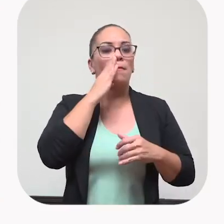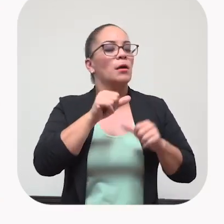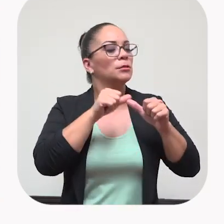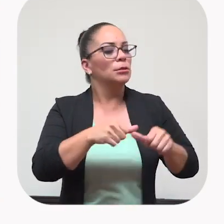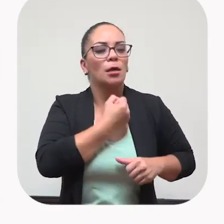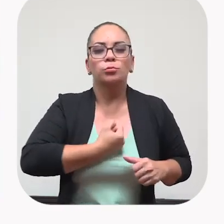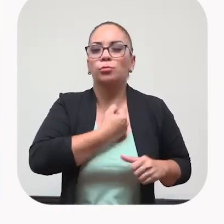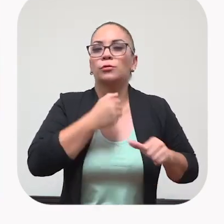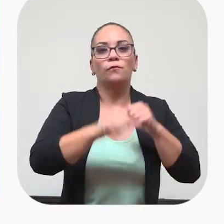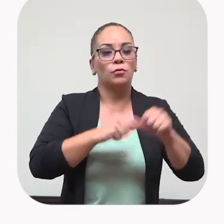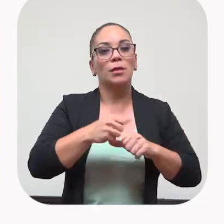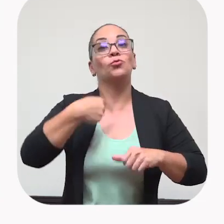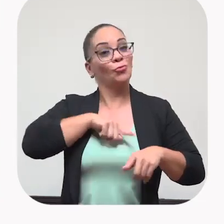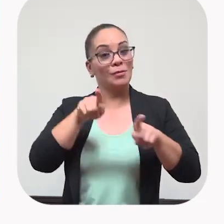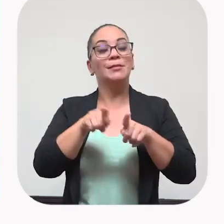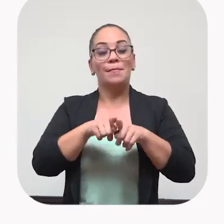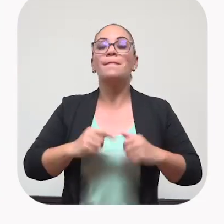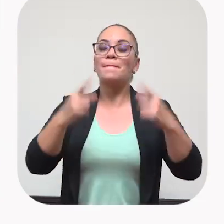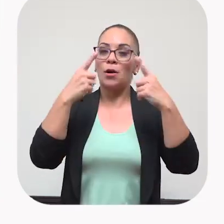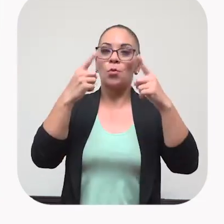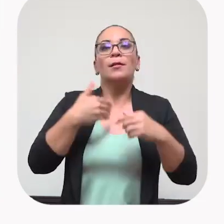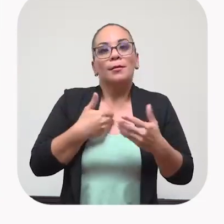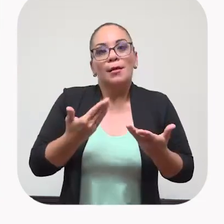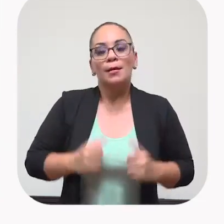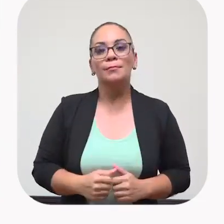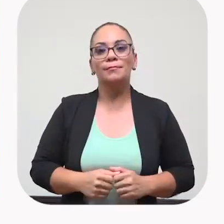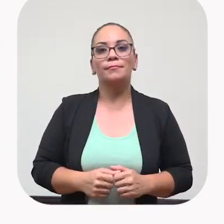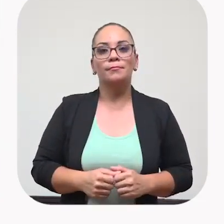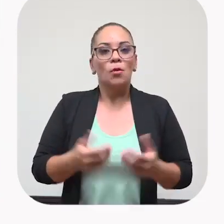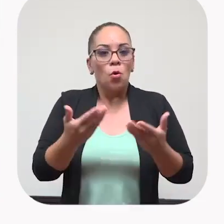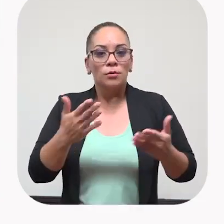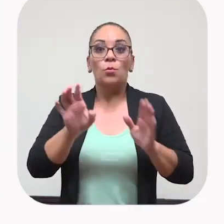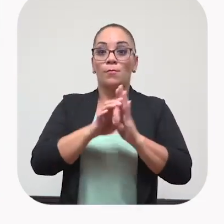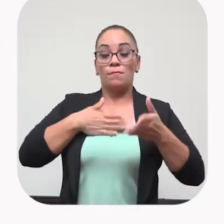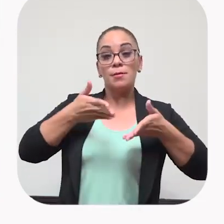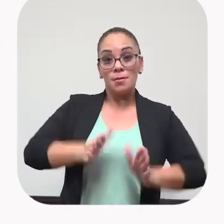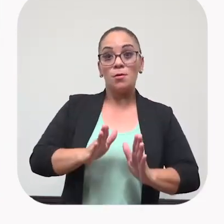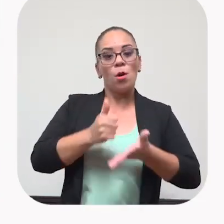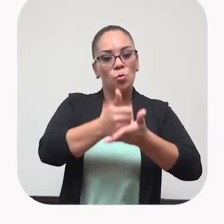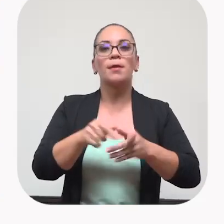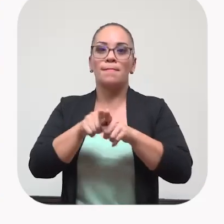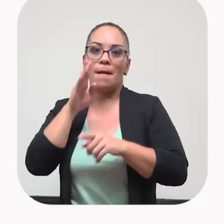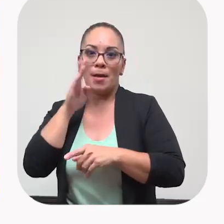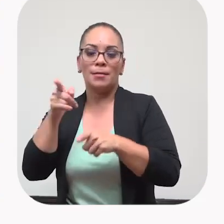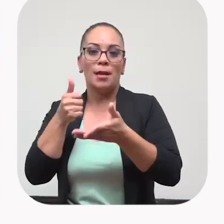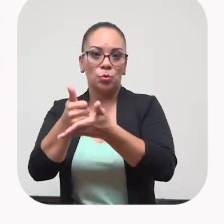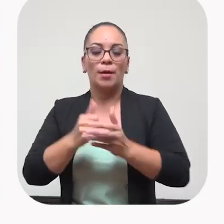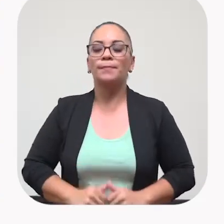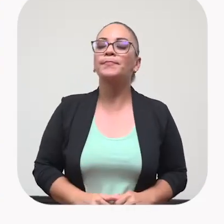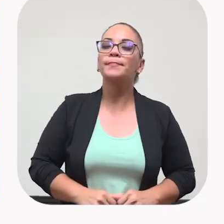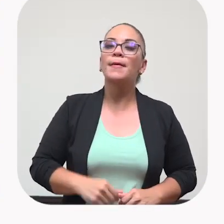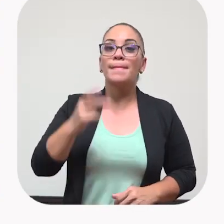sacrificándose y esforzándonos, ¿verdad? Para lograr tener el poder sacar adelante a mi hijo y sacarla adelante a ella. Entonces,